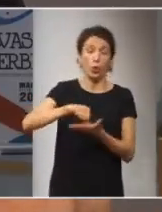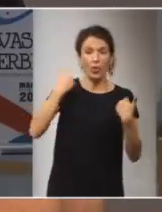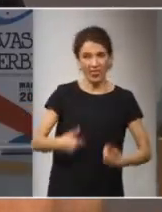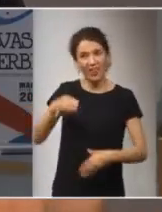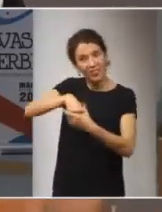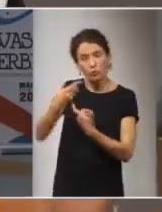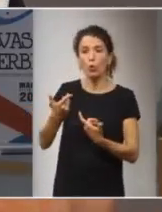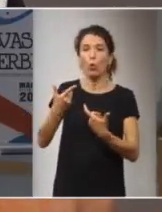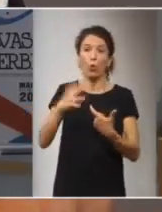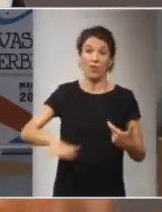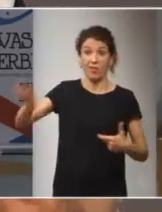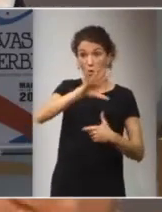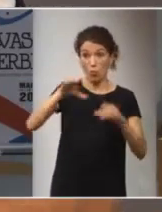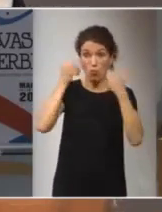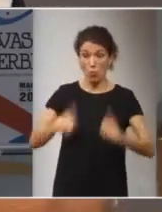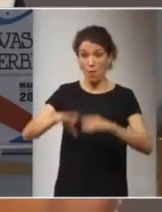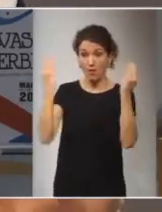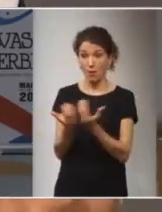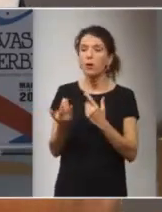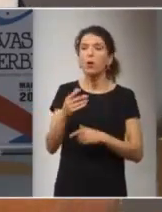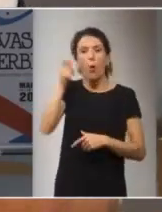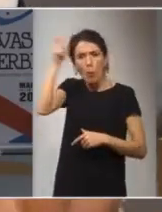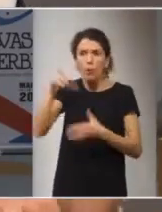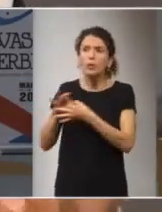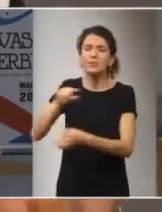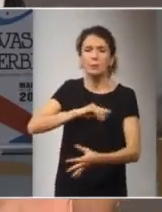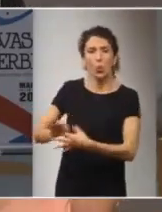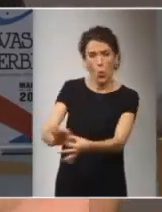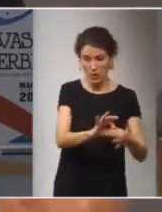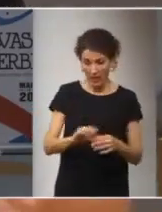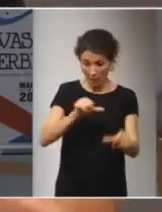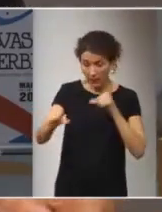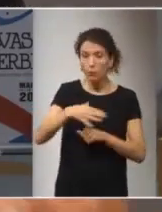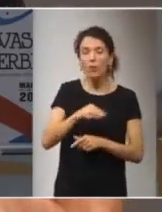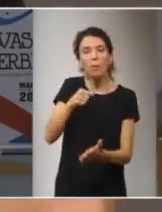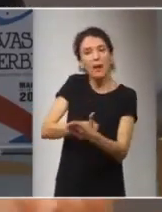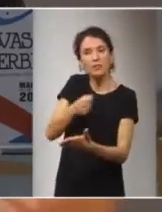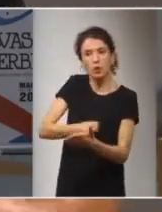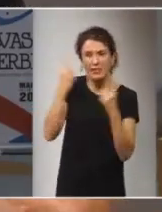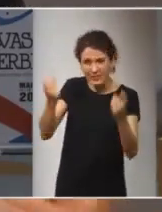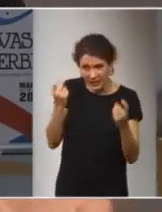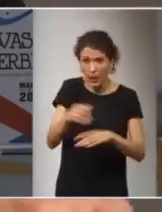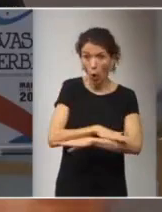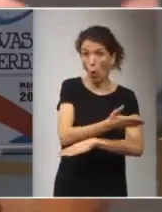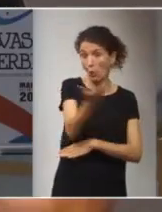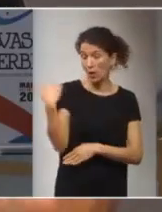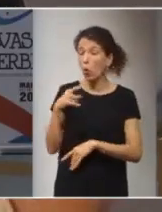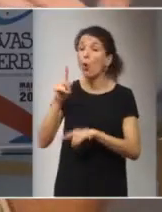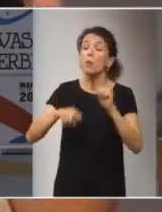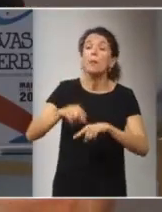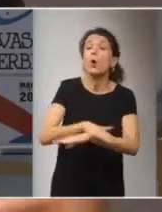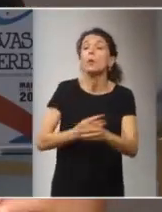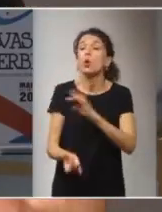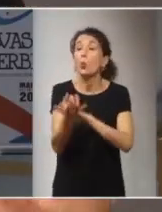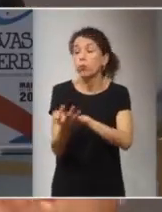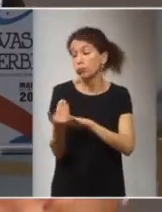y los pueblos vayan convergiendo con ese sentimiento de unidad será posible presionar para que los gobiernos o los gobiernos nuevos